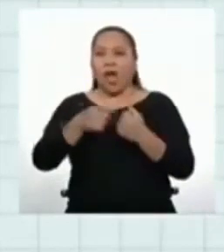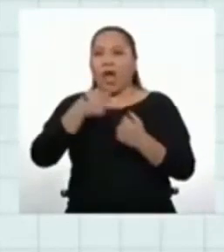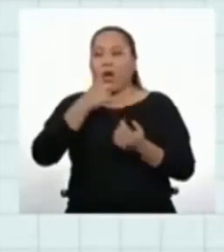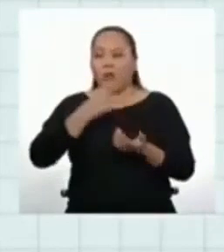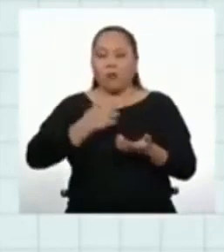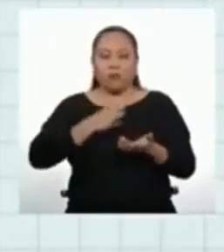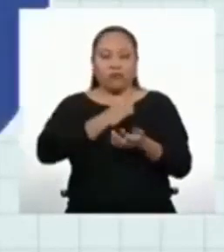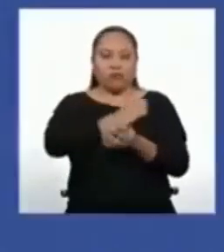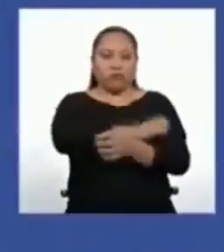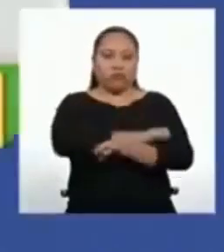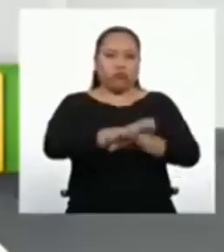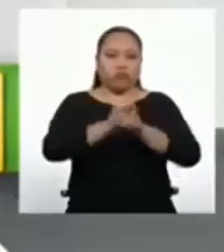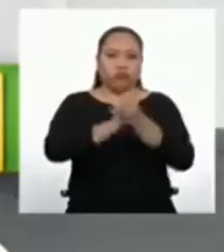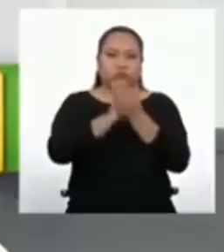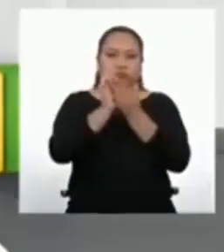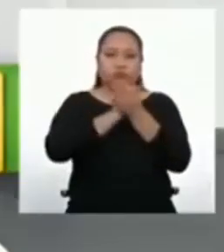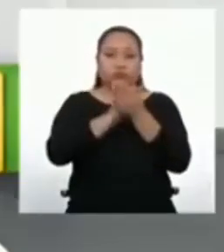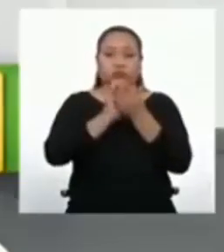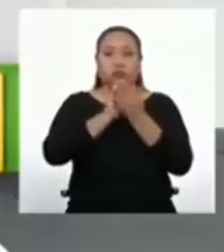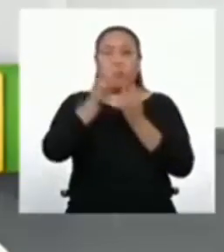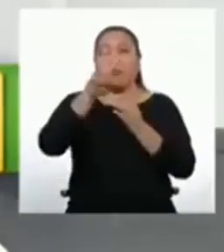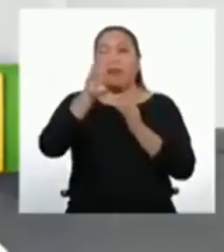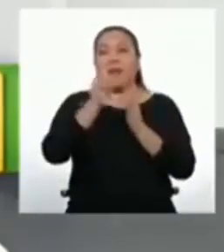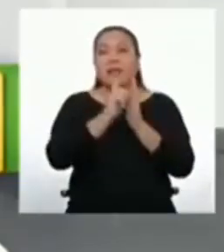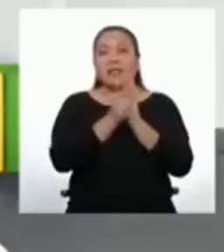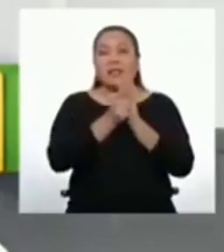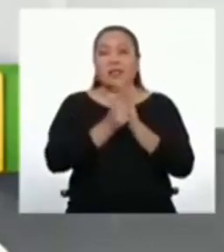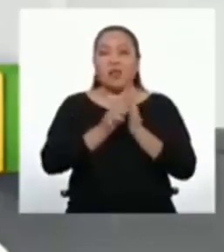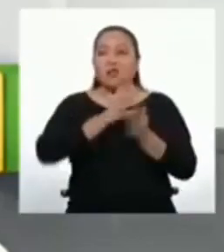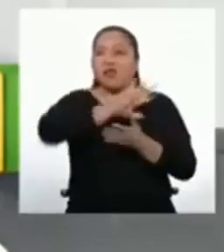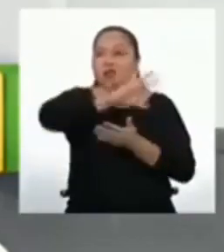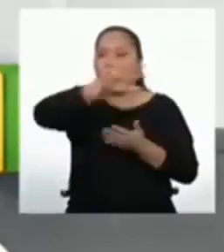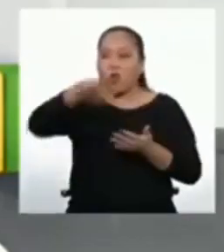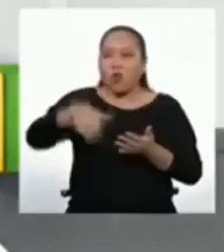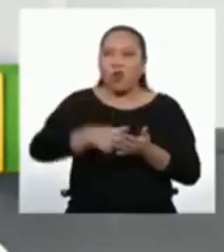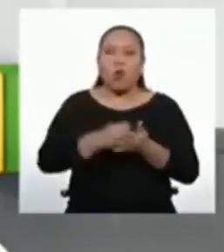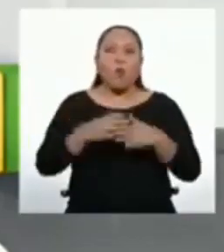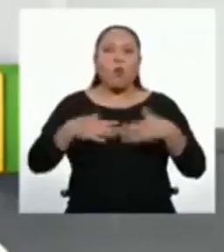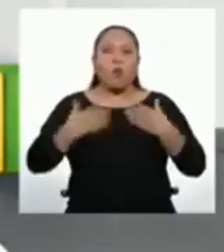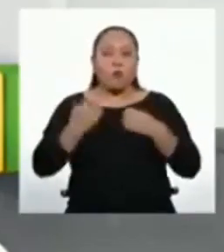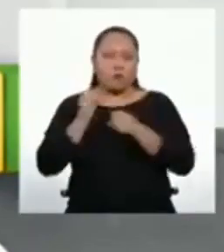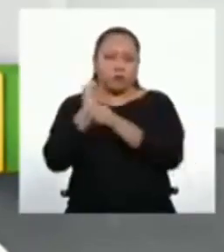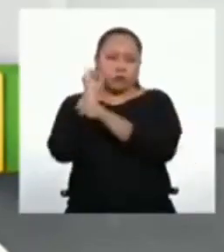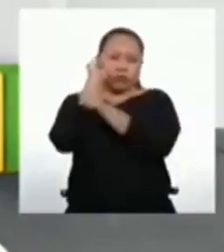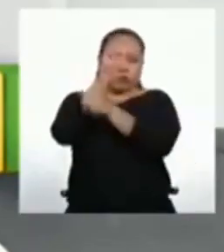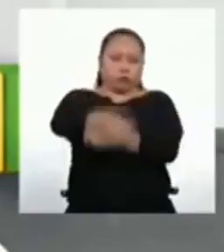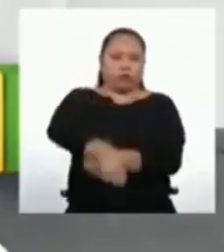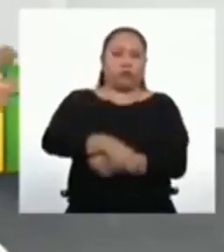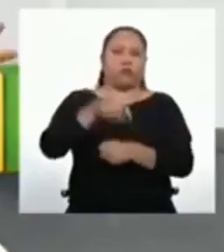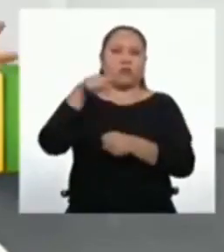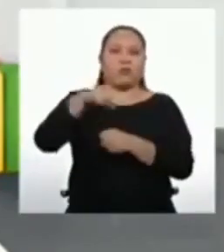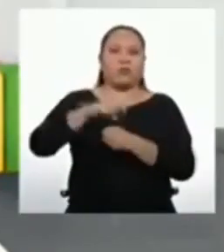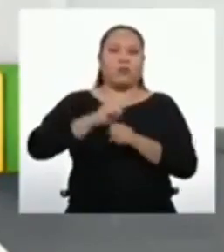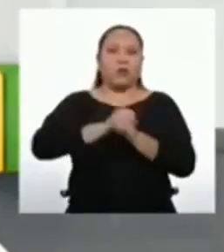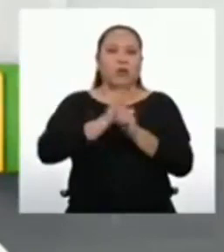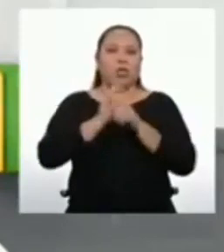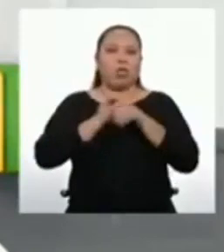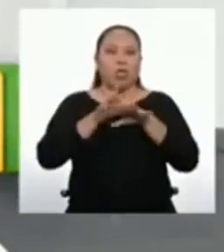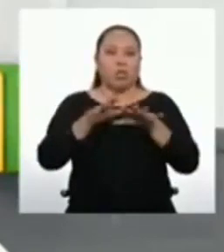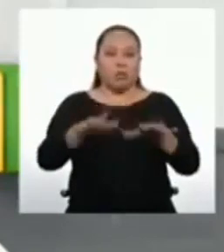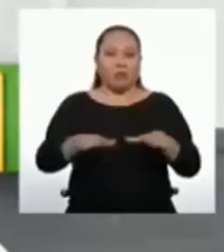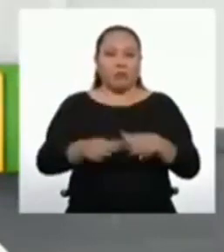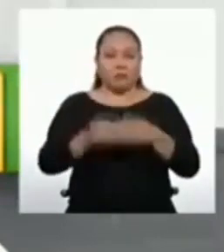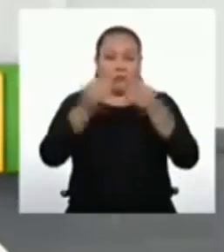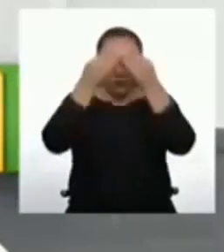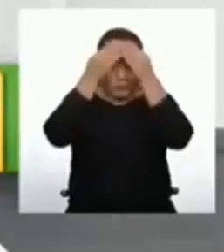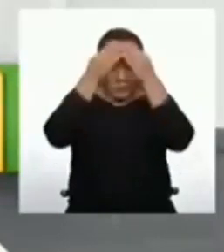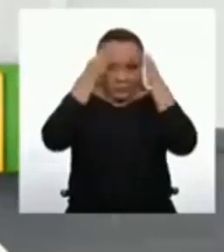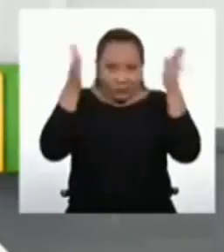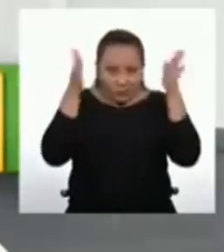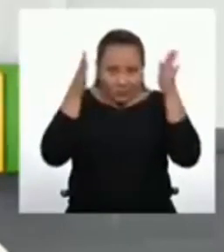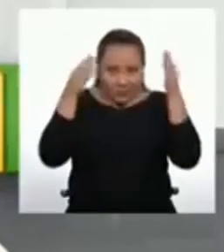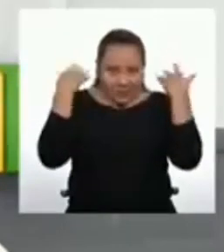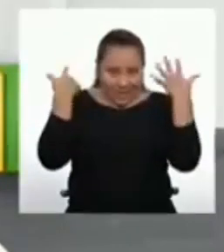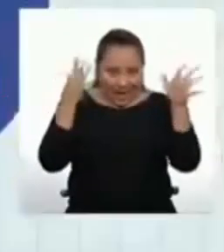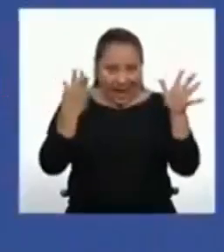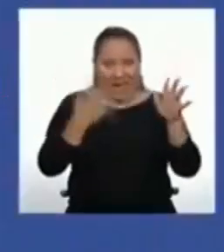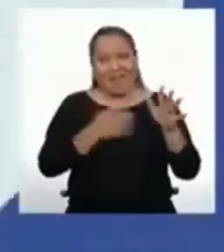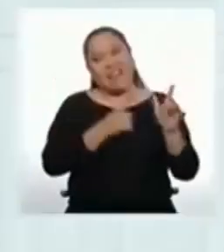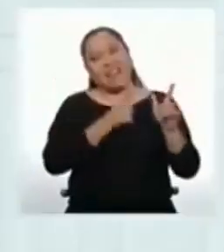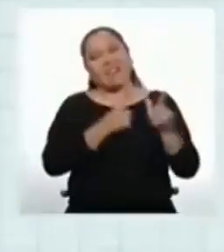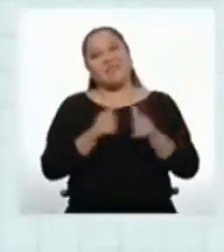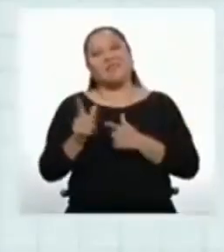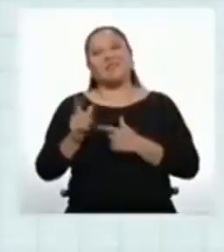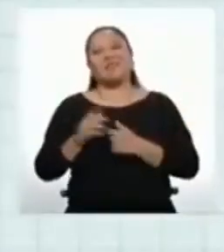20 segundos. Todas y todos podemos luchar juntos contra el virus. Mente y sentidos activados, ¡comenzamos!